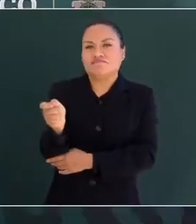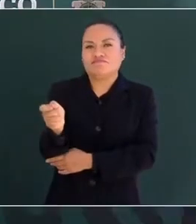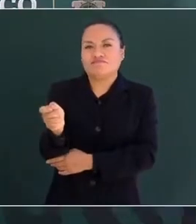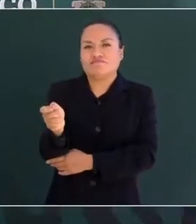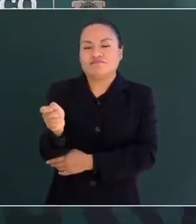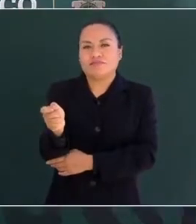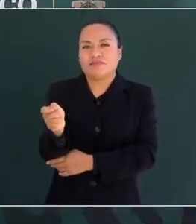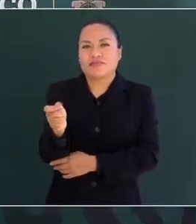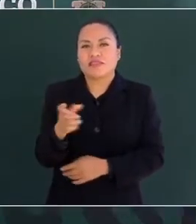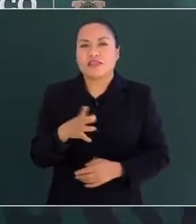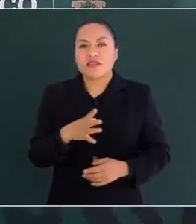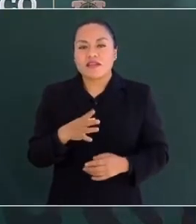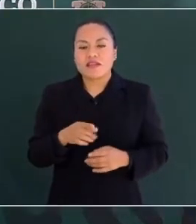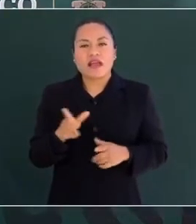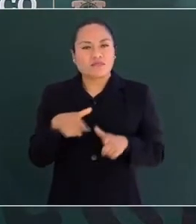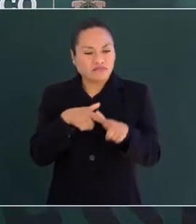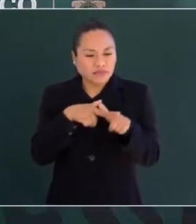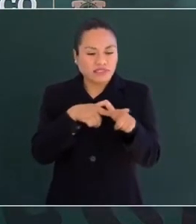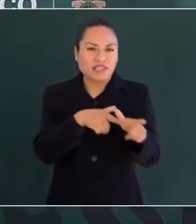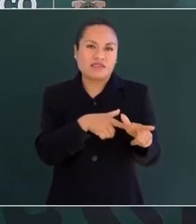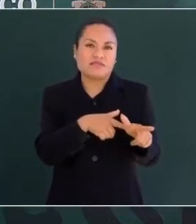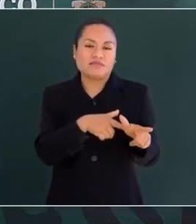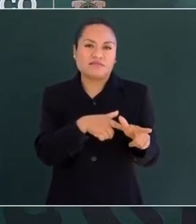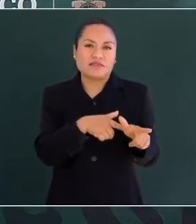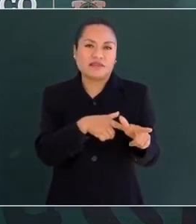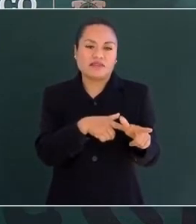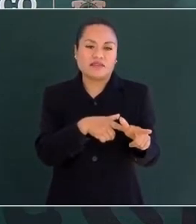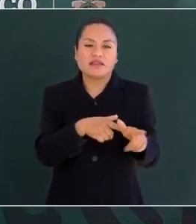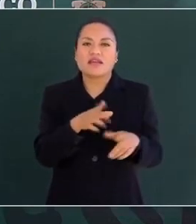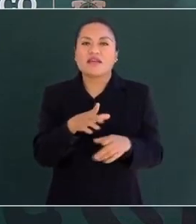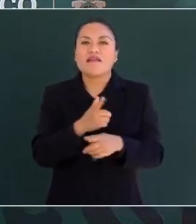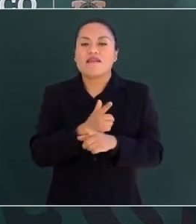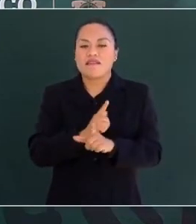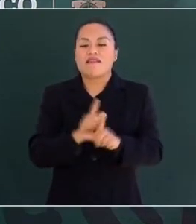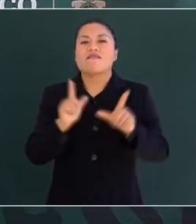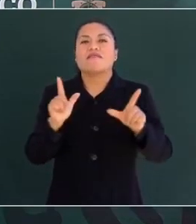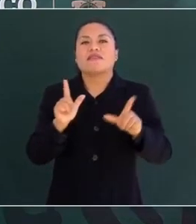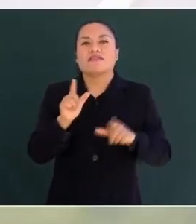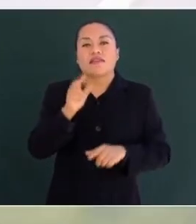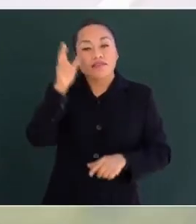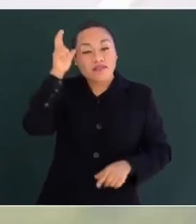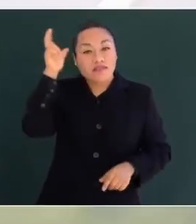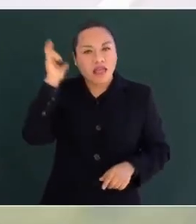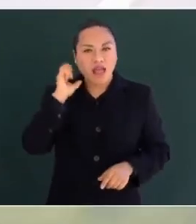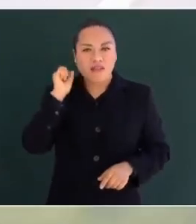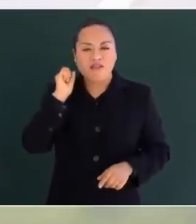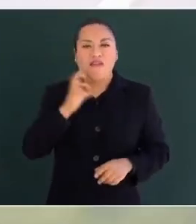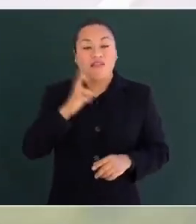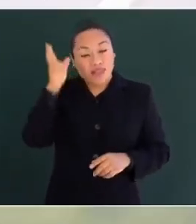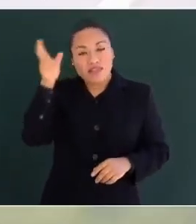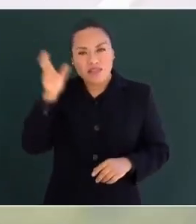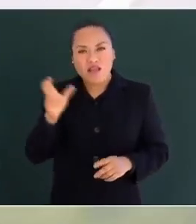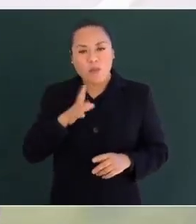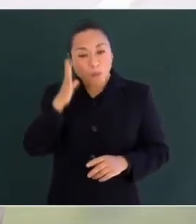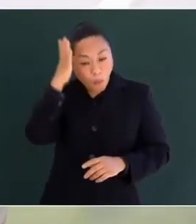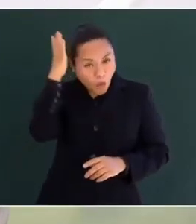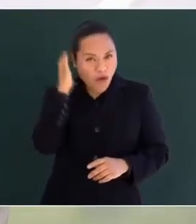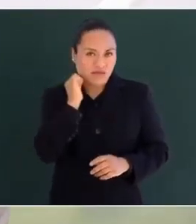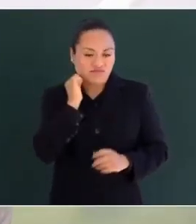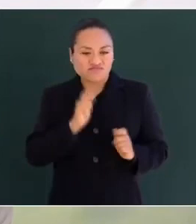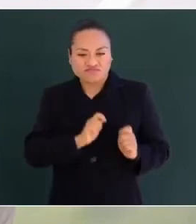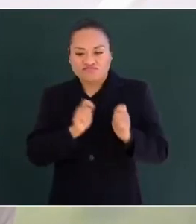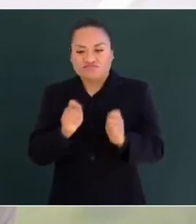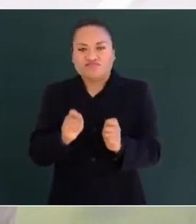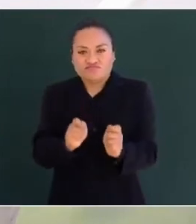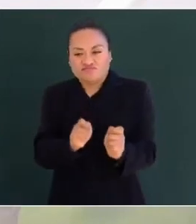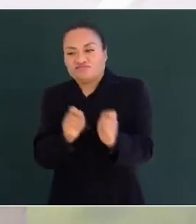dar continuidad de la empresa libertaria de Hidalgo transmitida a Morelos y